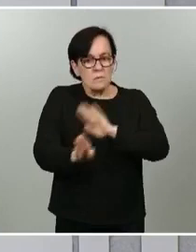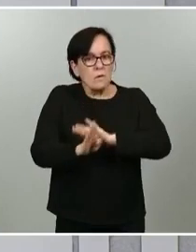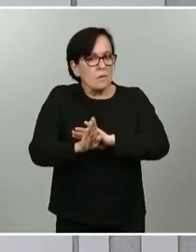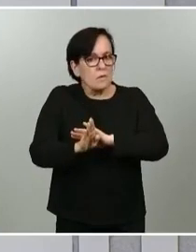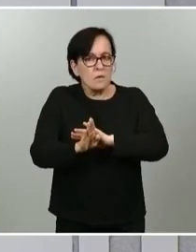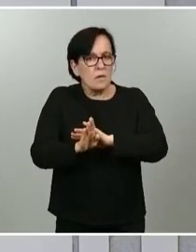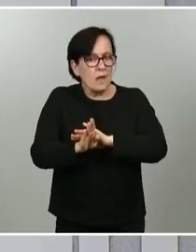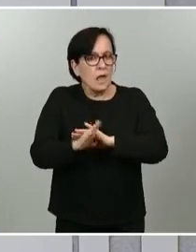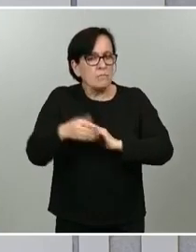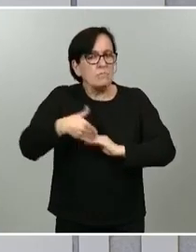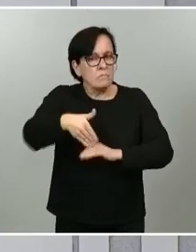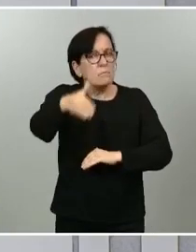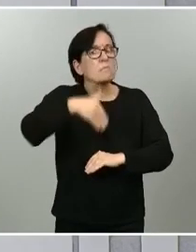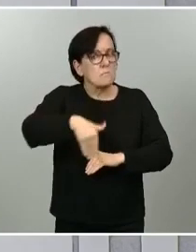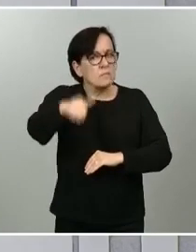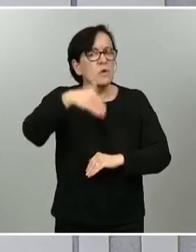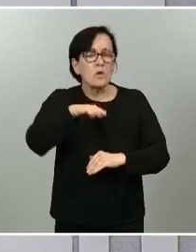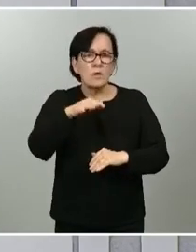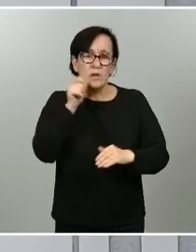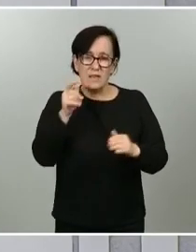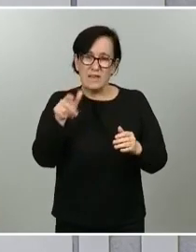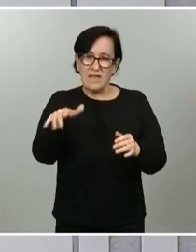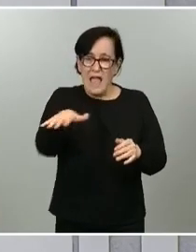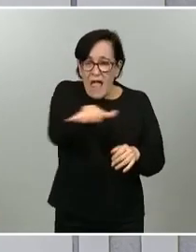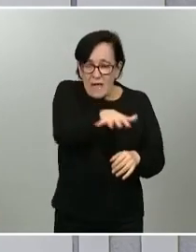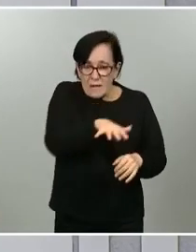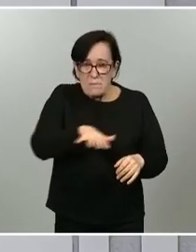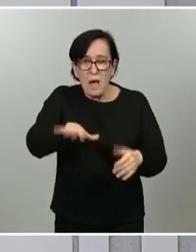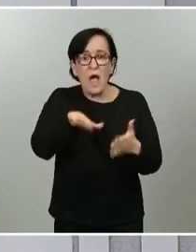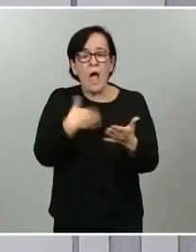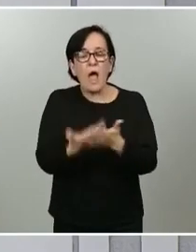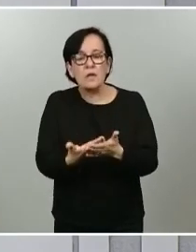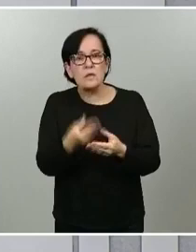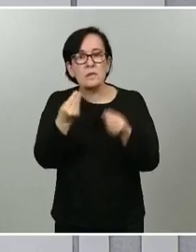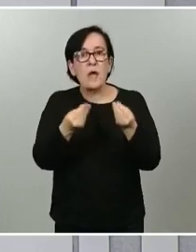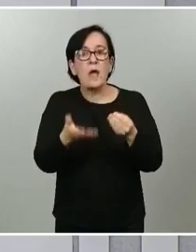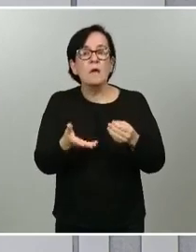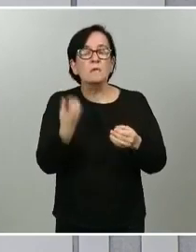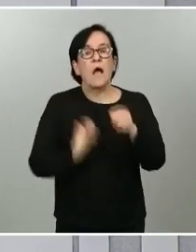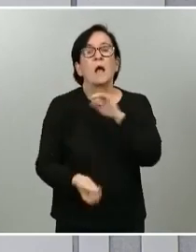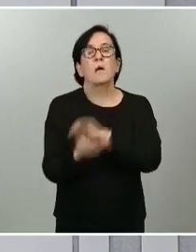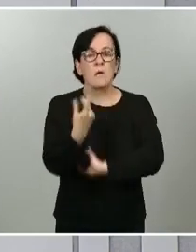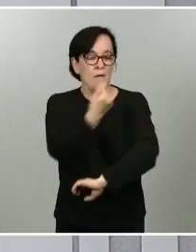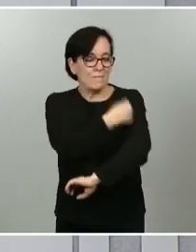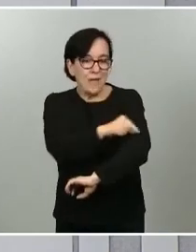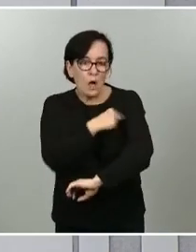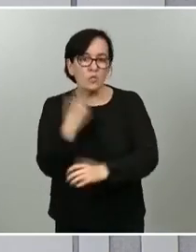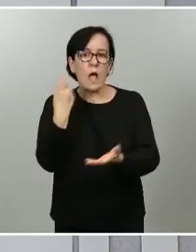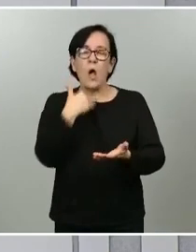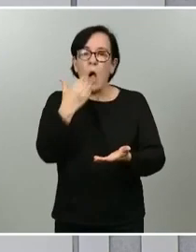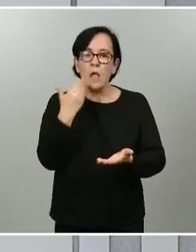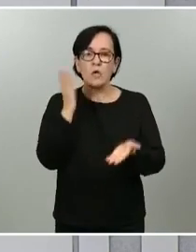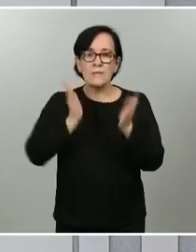tiempo, al menos todo ese espacio que hay hasta que dispongamos de una vacuna o de un tratamiento médico efectivo.